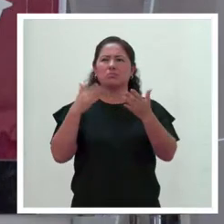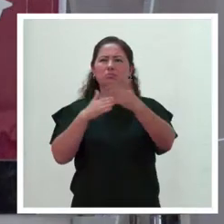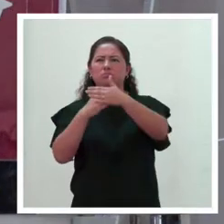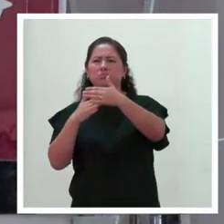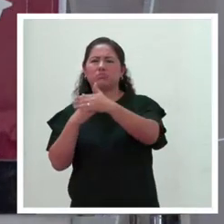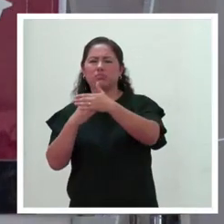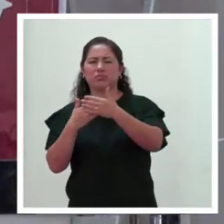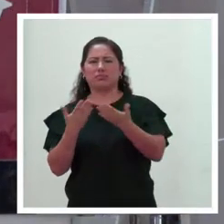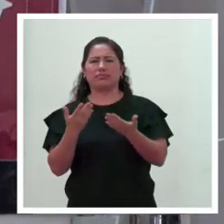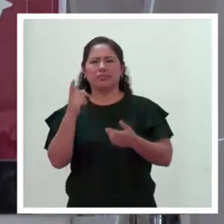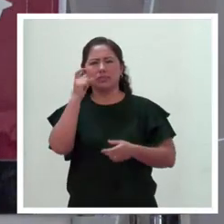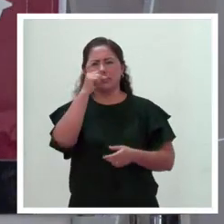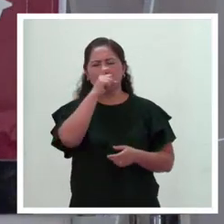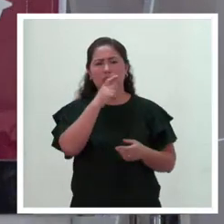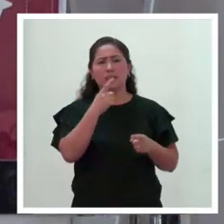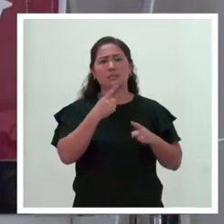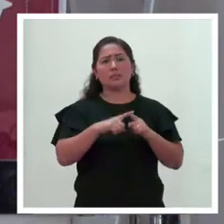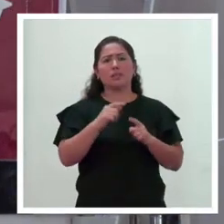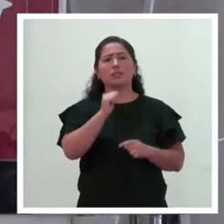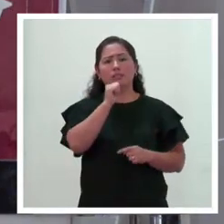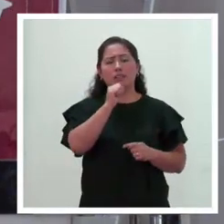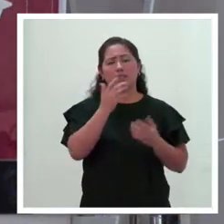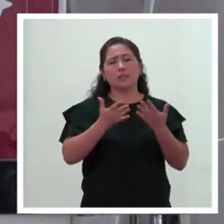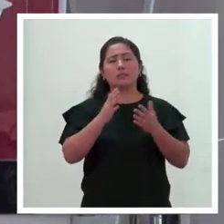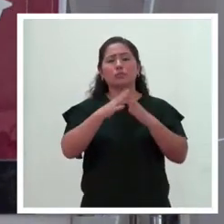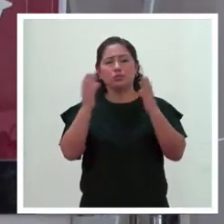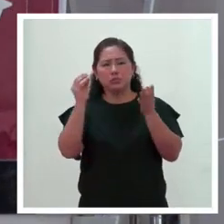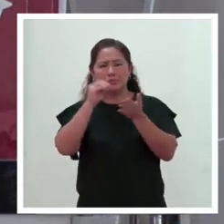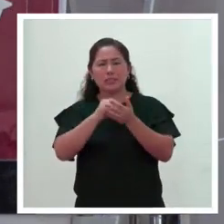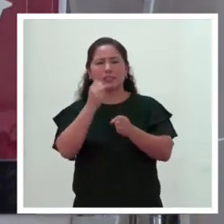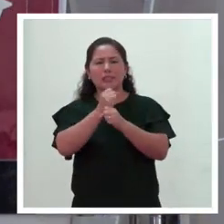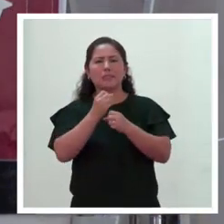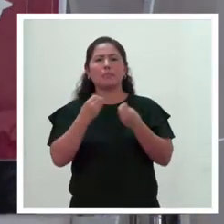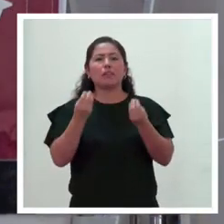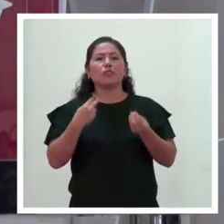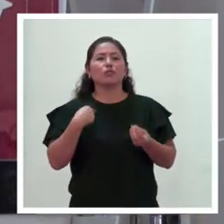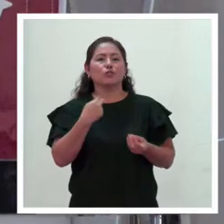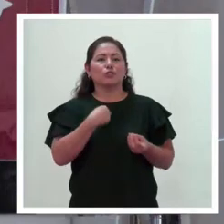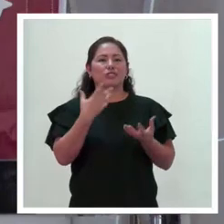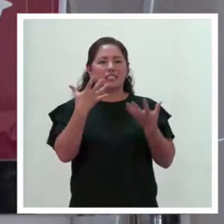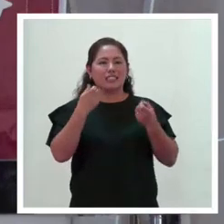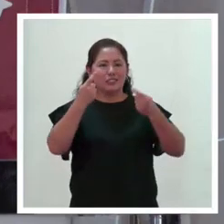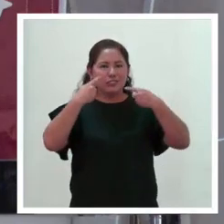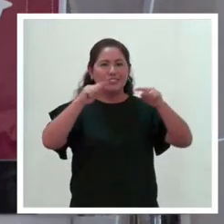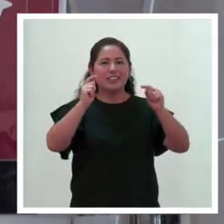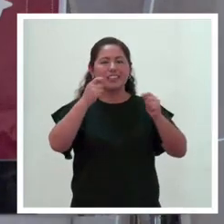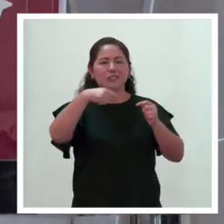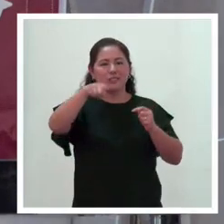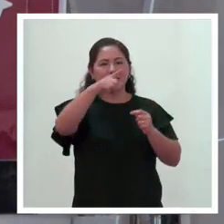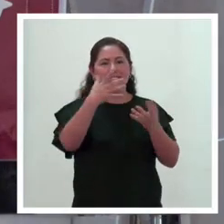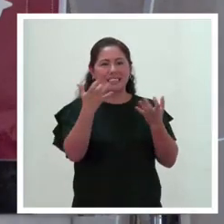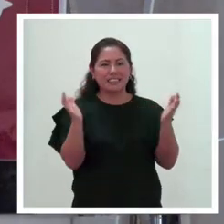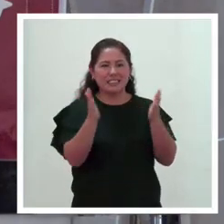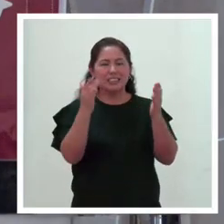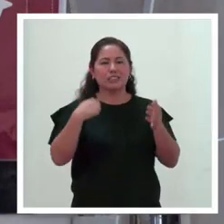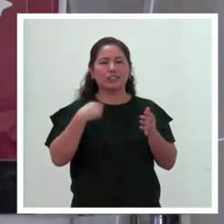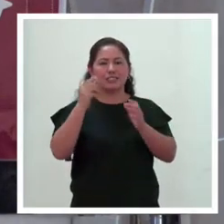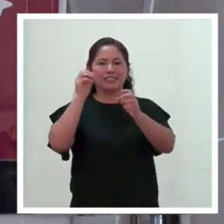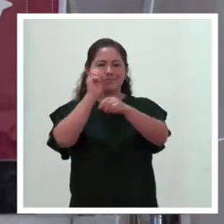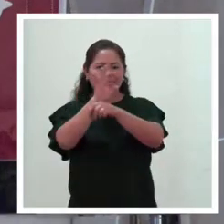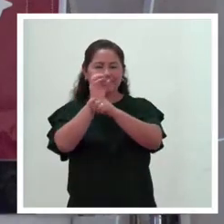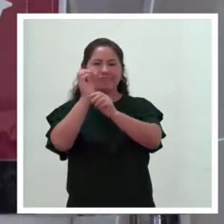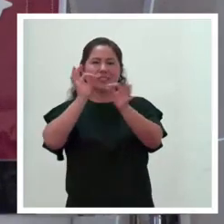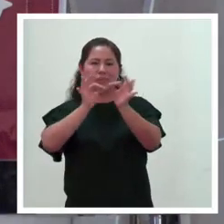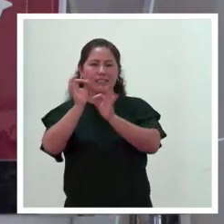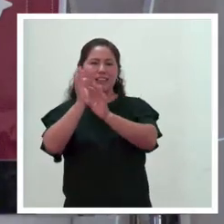oportunidad y nos falta mucho trabajo por hacer. ¿Cómo lo vamos a lograr? Capacitándonos. Nosotras mismas